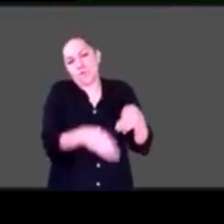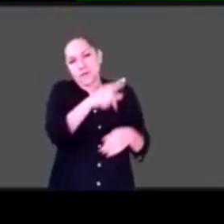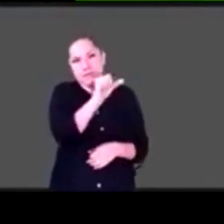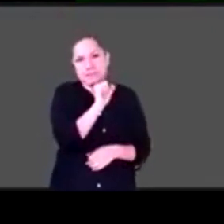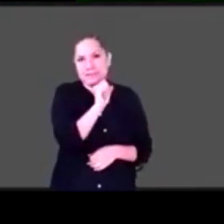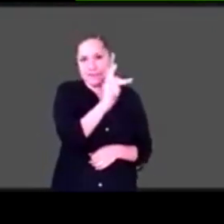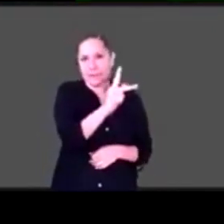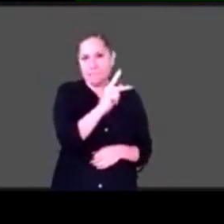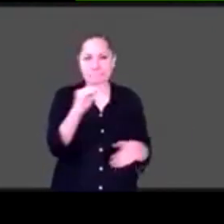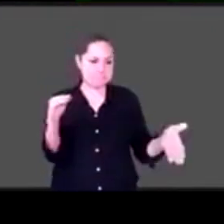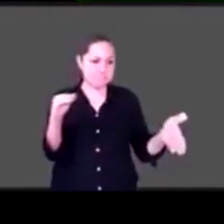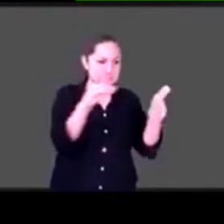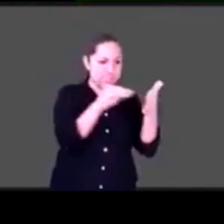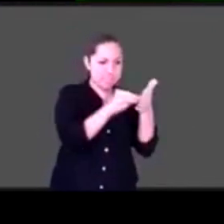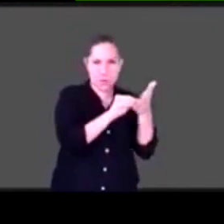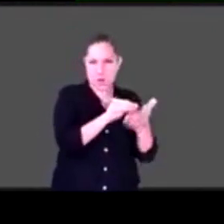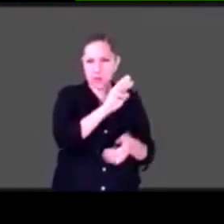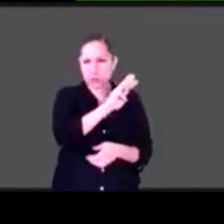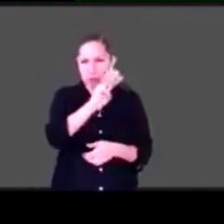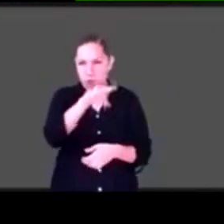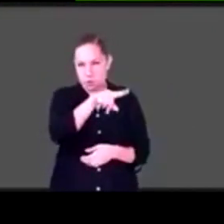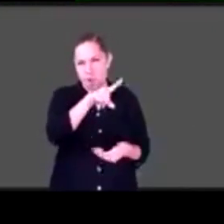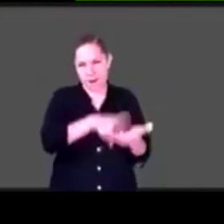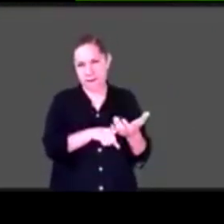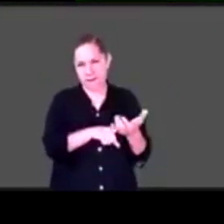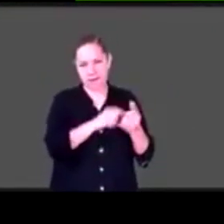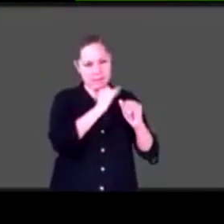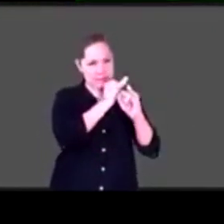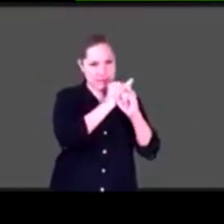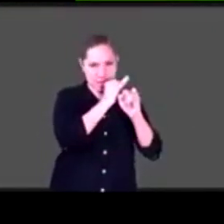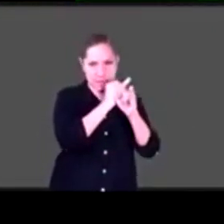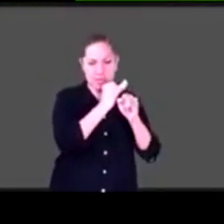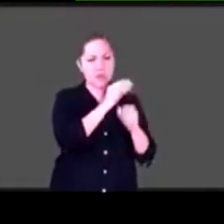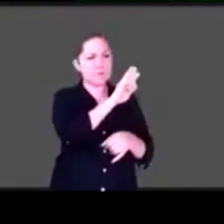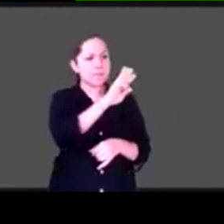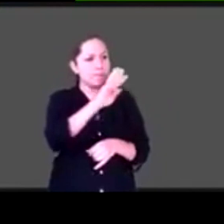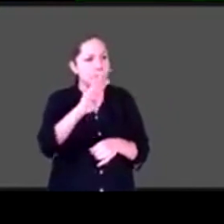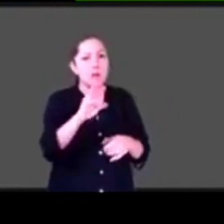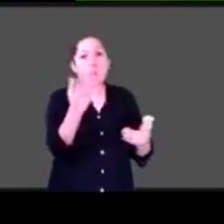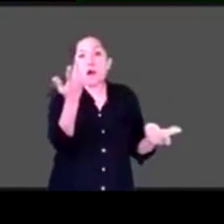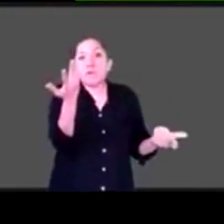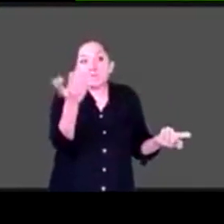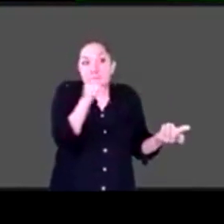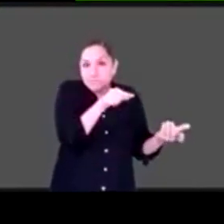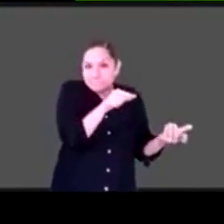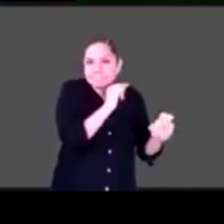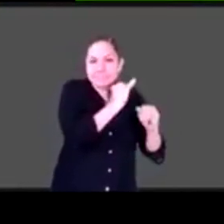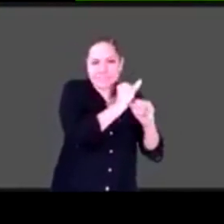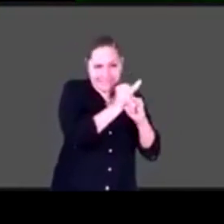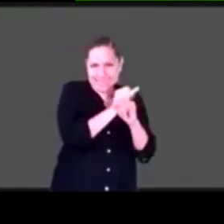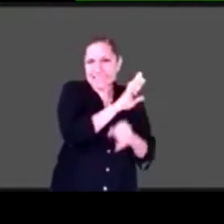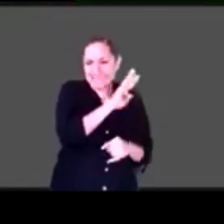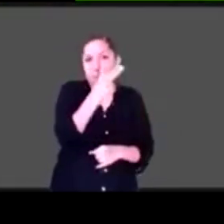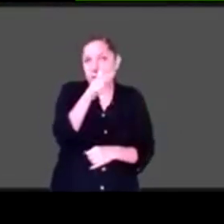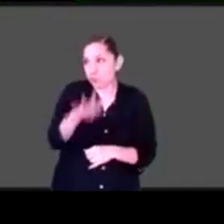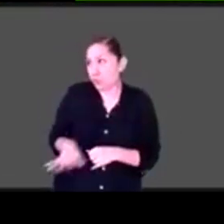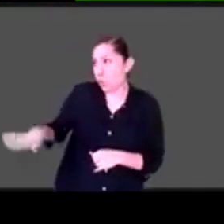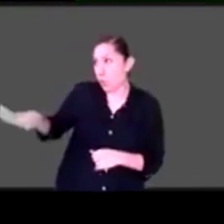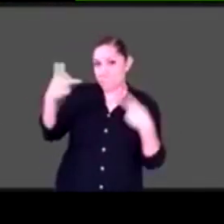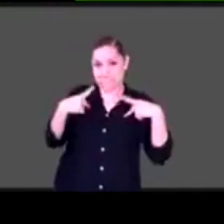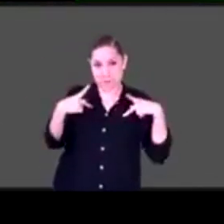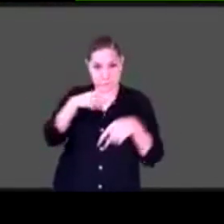una página, pero en línea, a la cual tienen acceso no todo mundo, de educación. Especial con recursos de los estados,